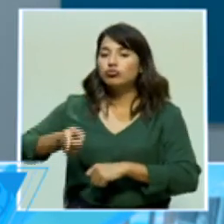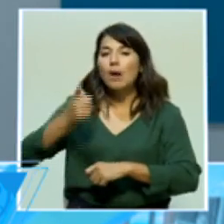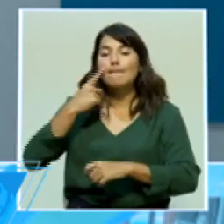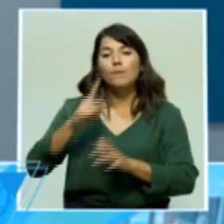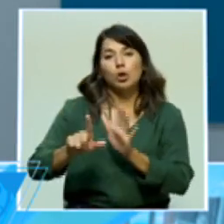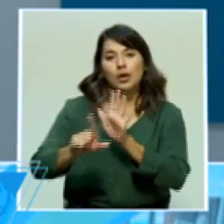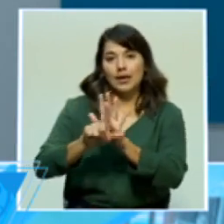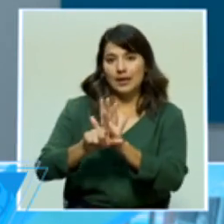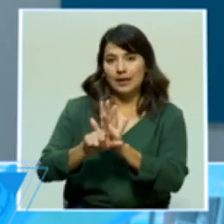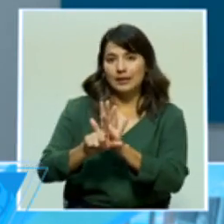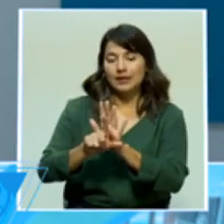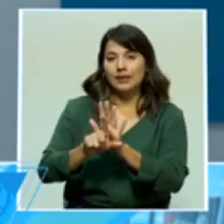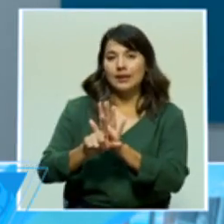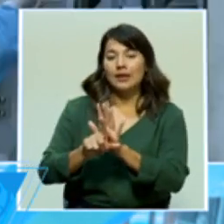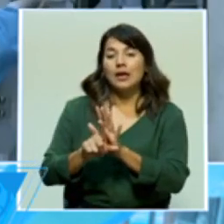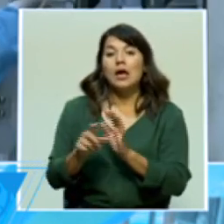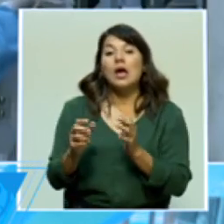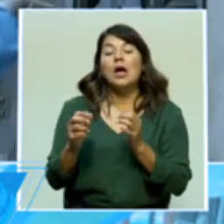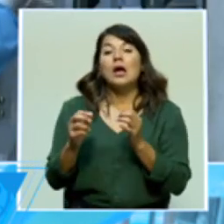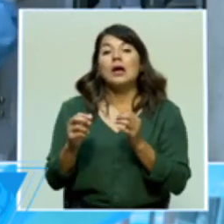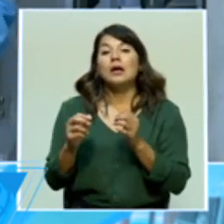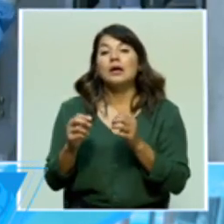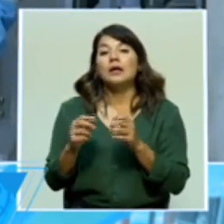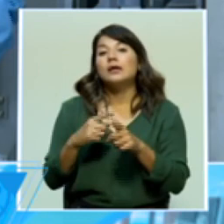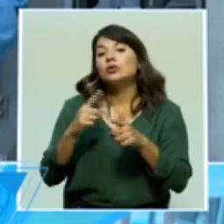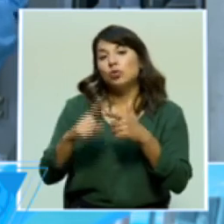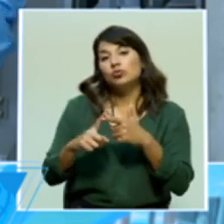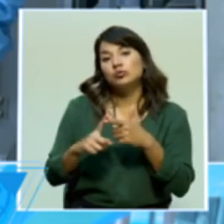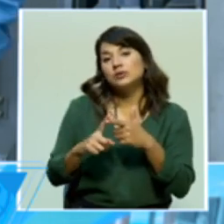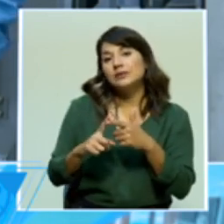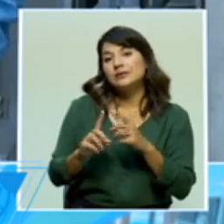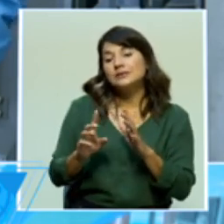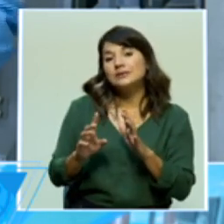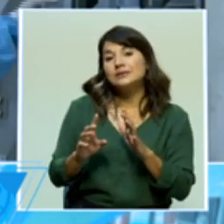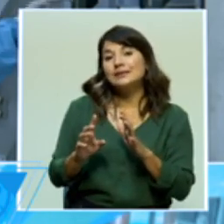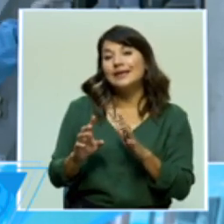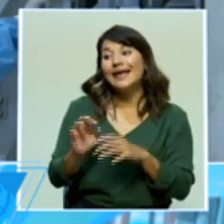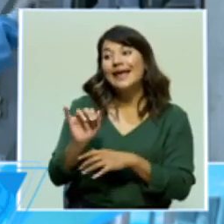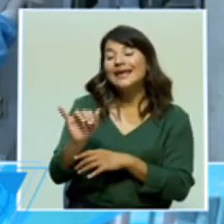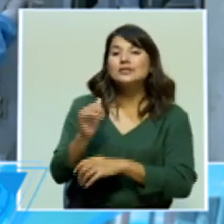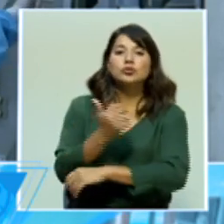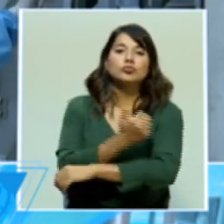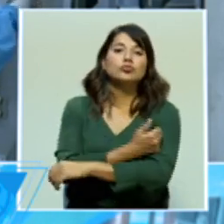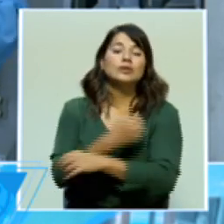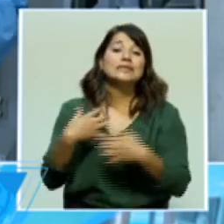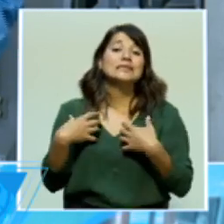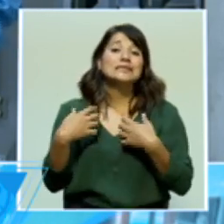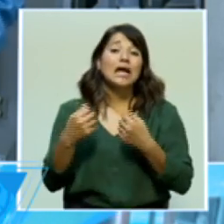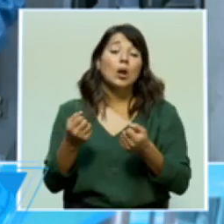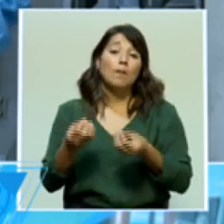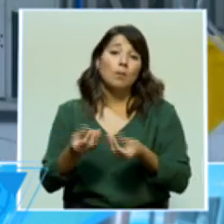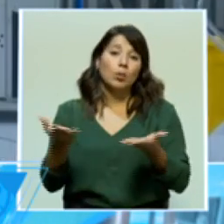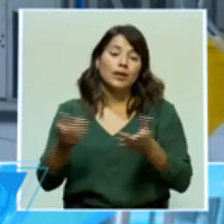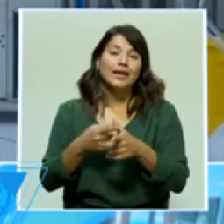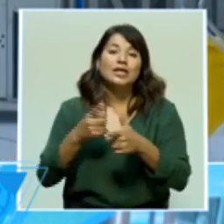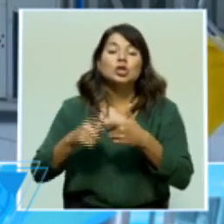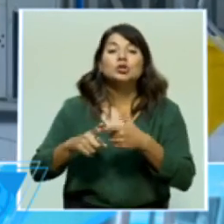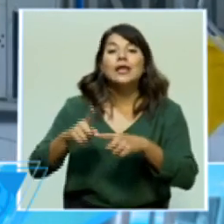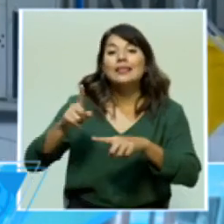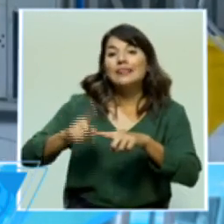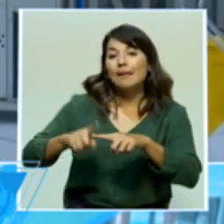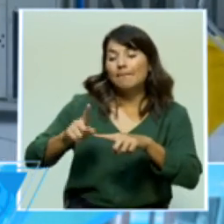En caso de este, va a ser cuestión de salud pública. Entonces, va a depender mucho de